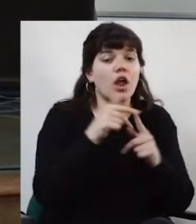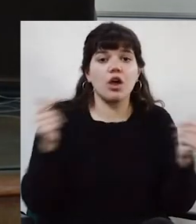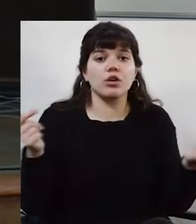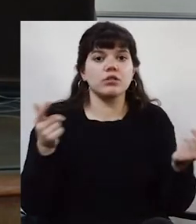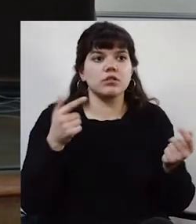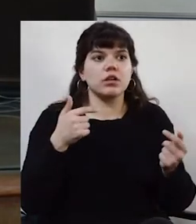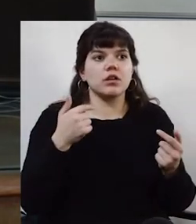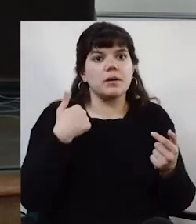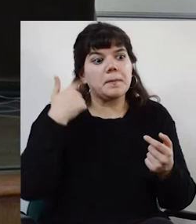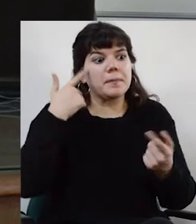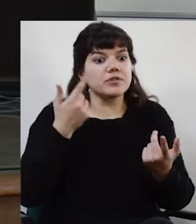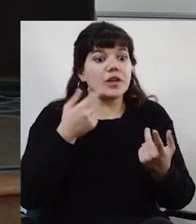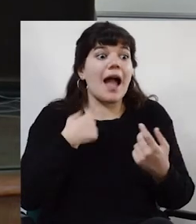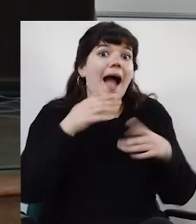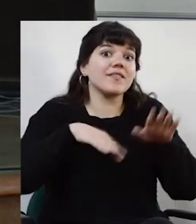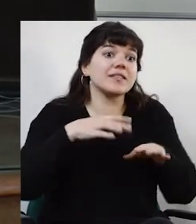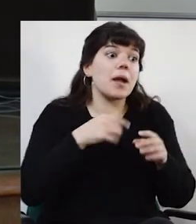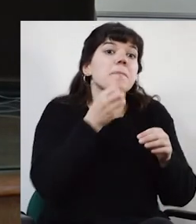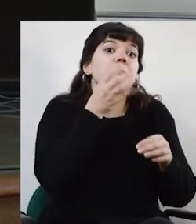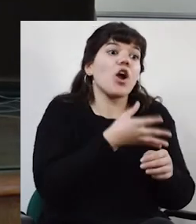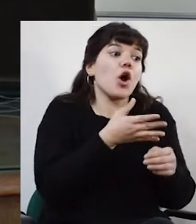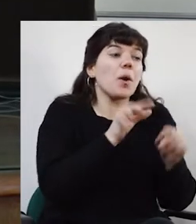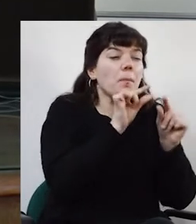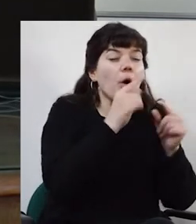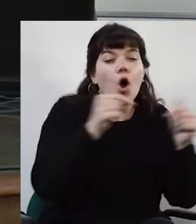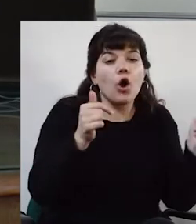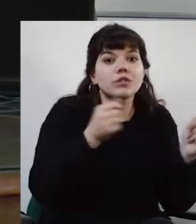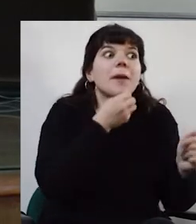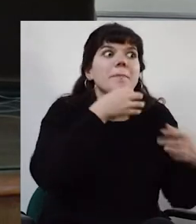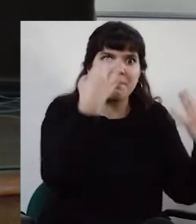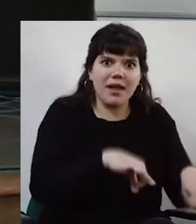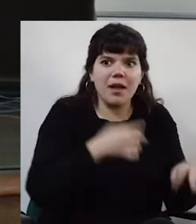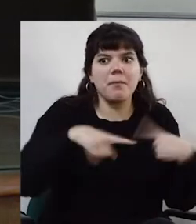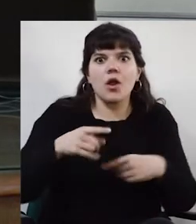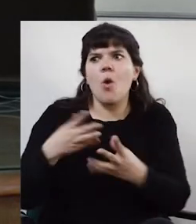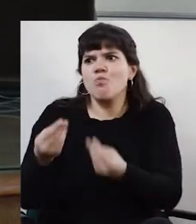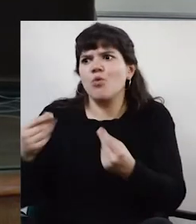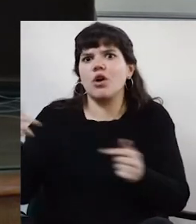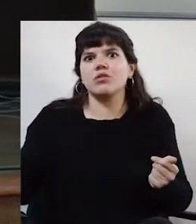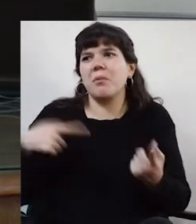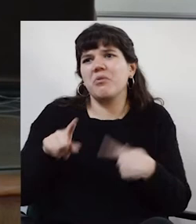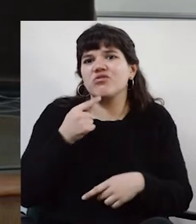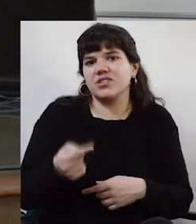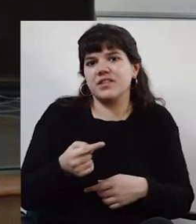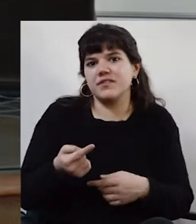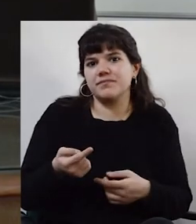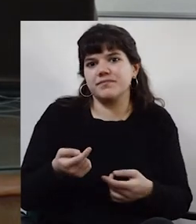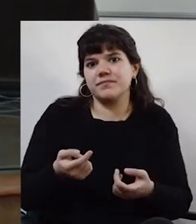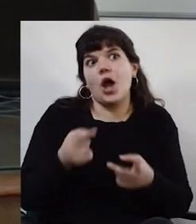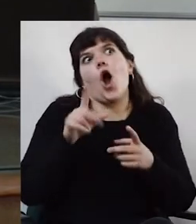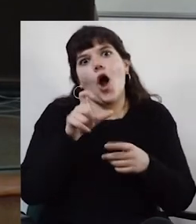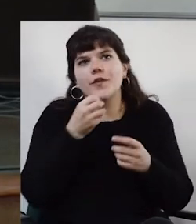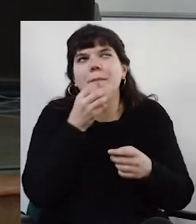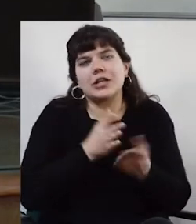lo que más vale poco y bien que mucho y vacío. Eso, por supuesto, siempre es mejor mucho y bien, obviamente.